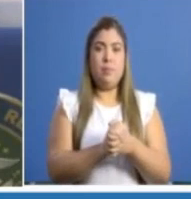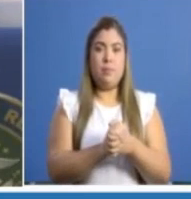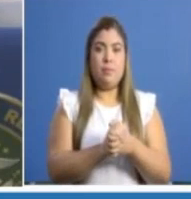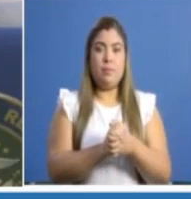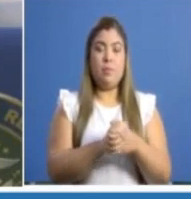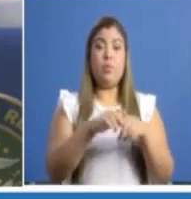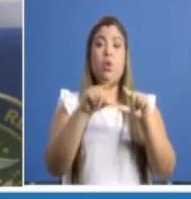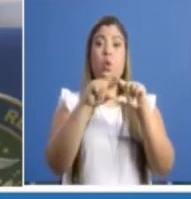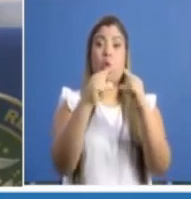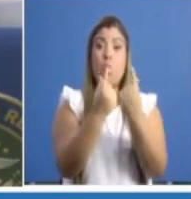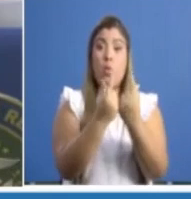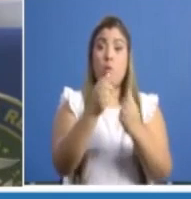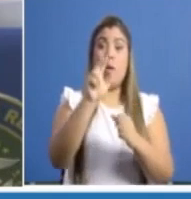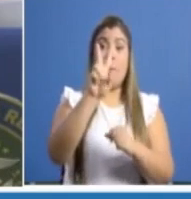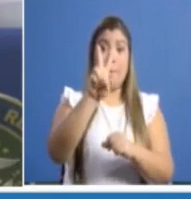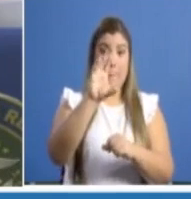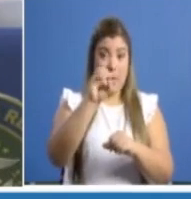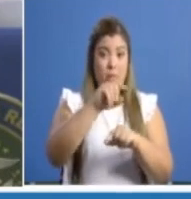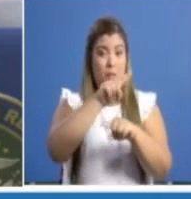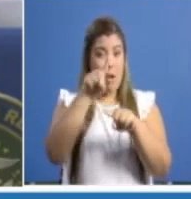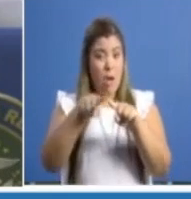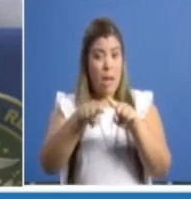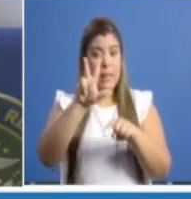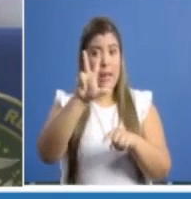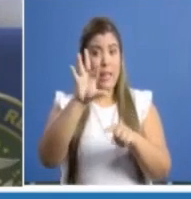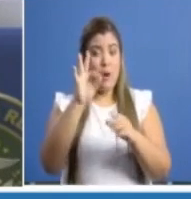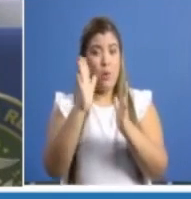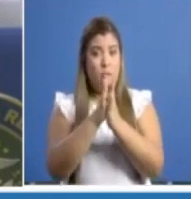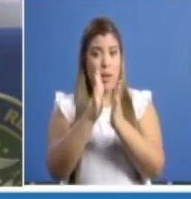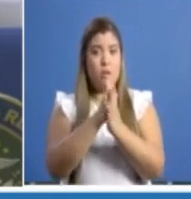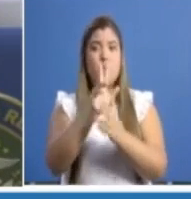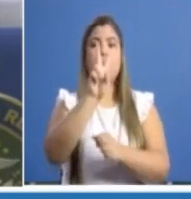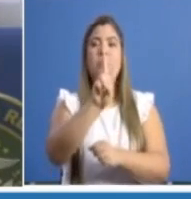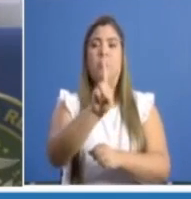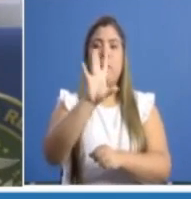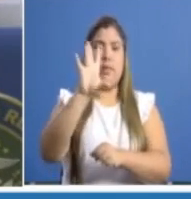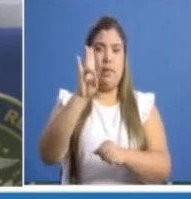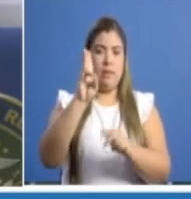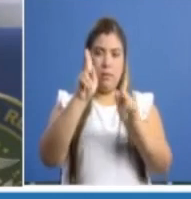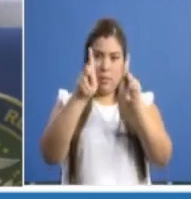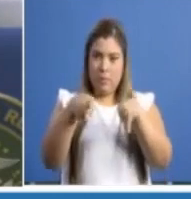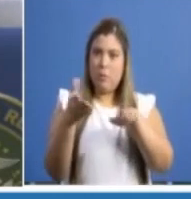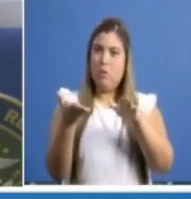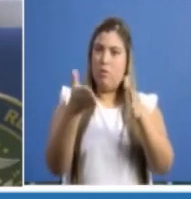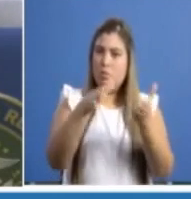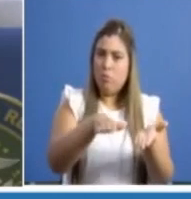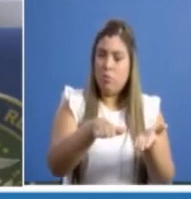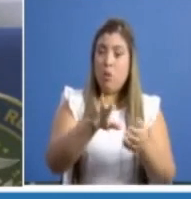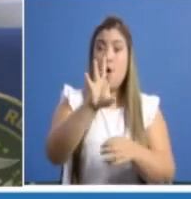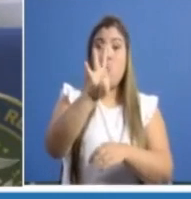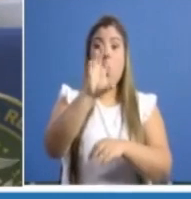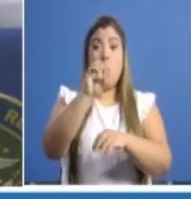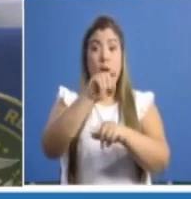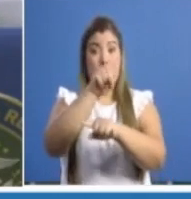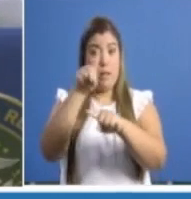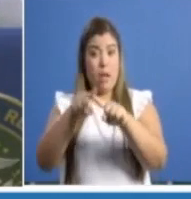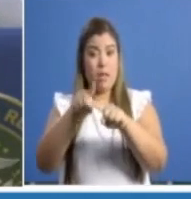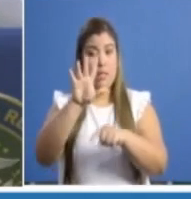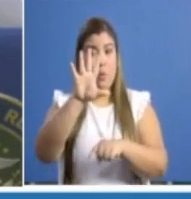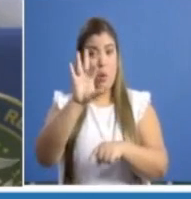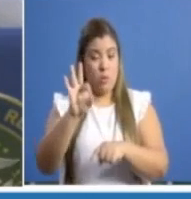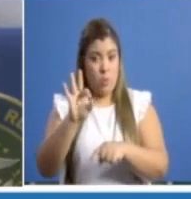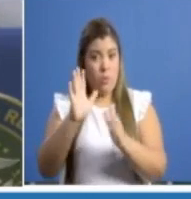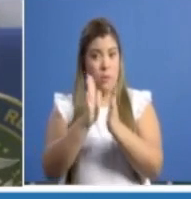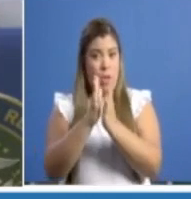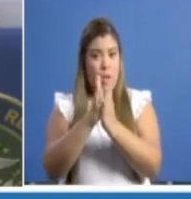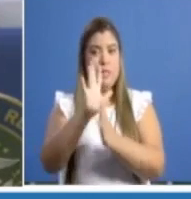de 20 a 39 años, 27 defunciones acumuladas de 40 a 59 años,